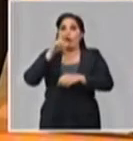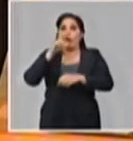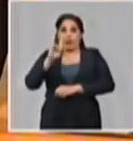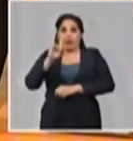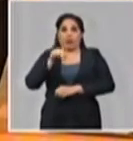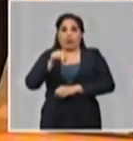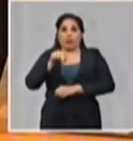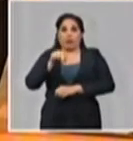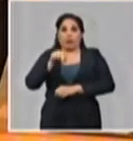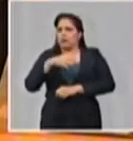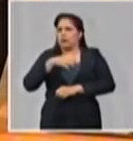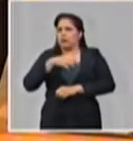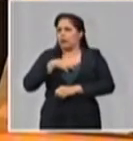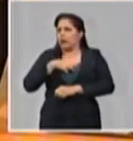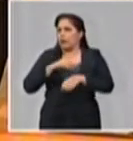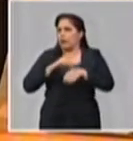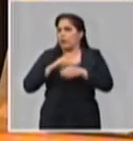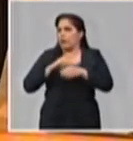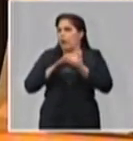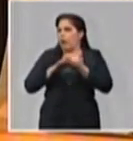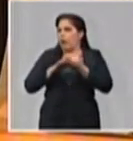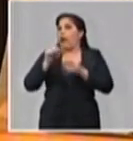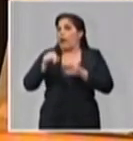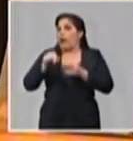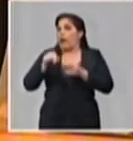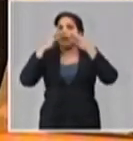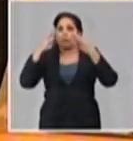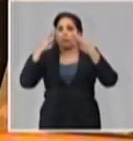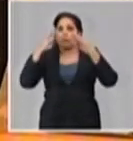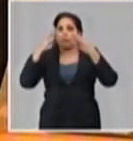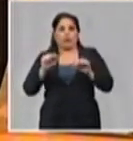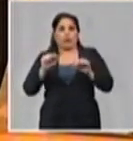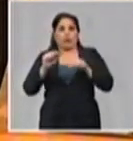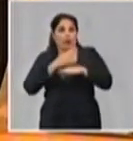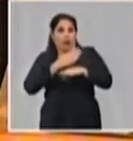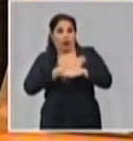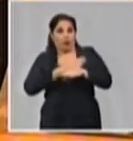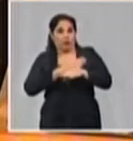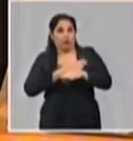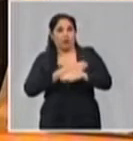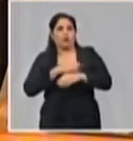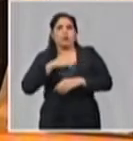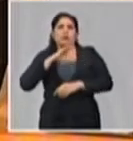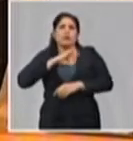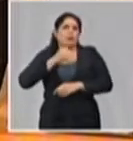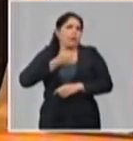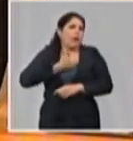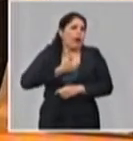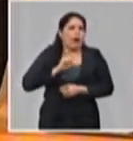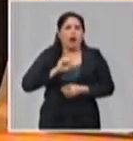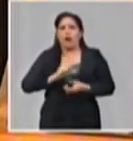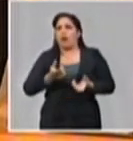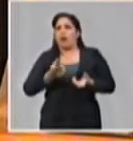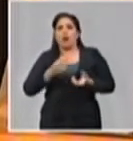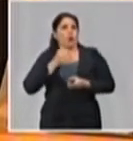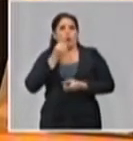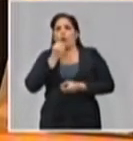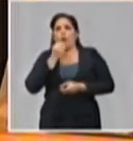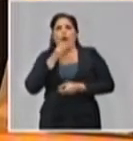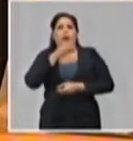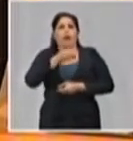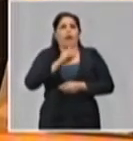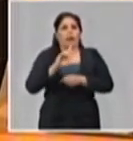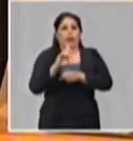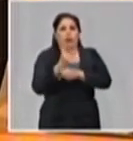ha contraído la enfermedad. Hay una importancia que ante la presencia de los síntomas respiratorios, no demorarse en